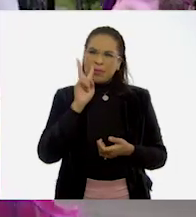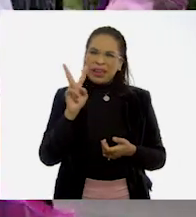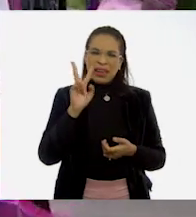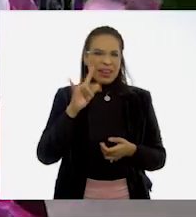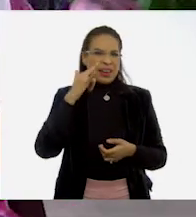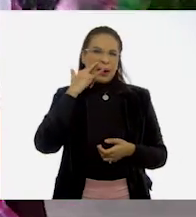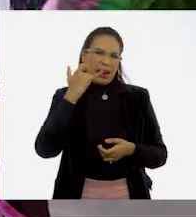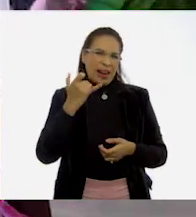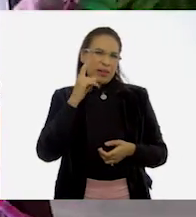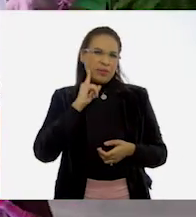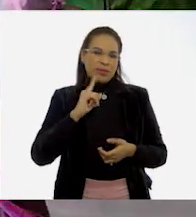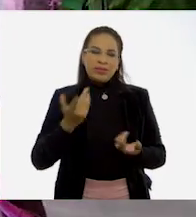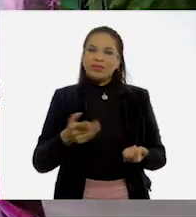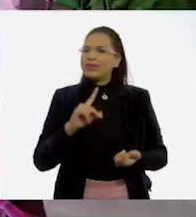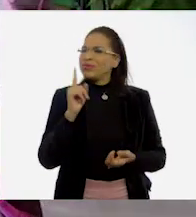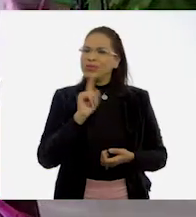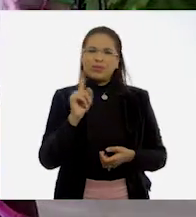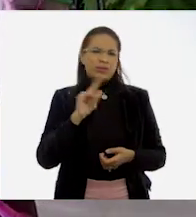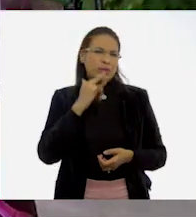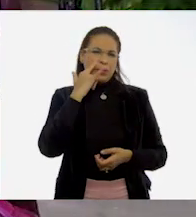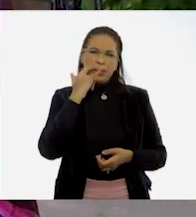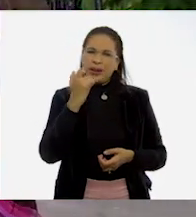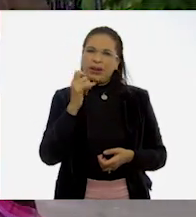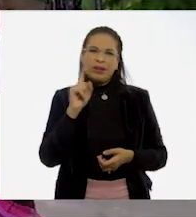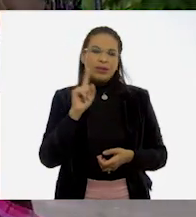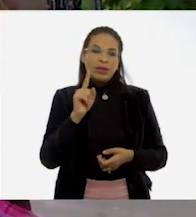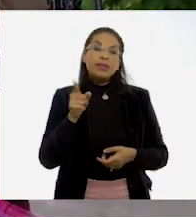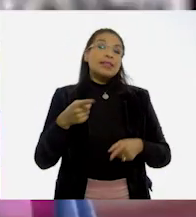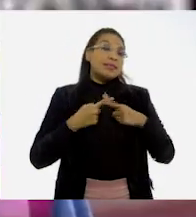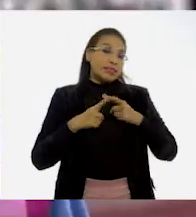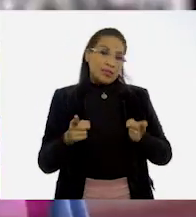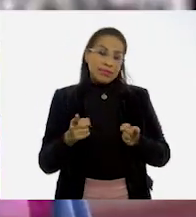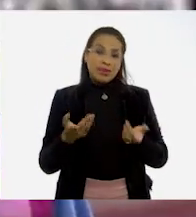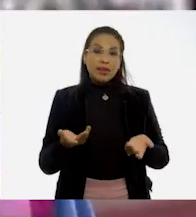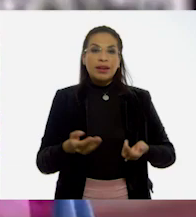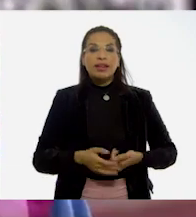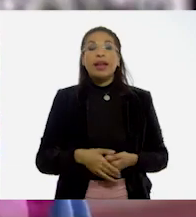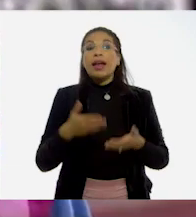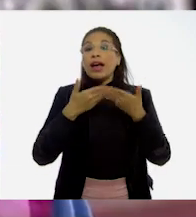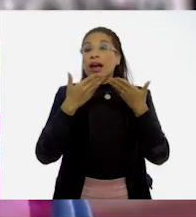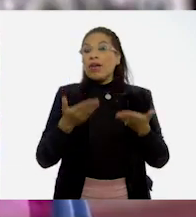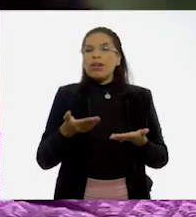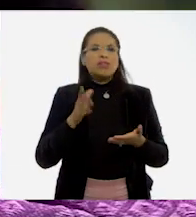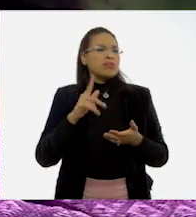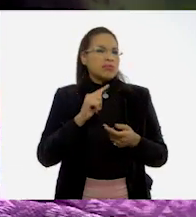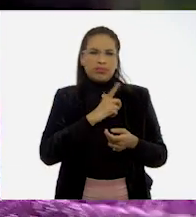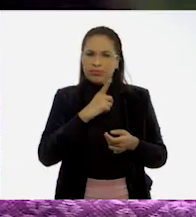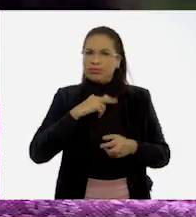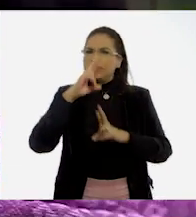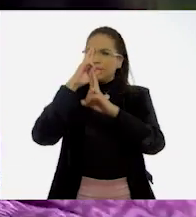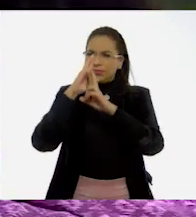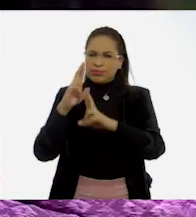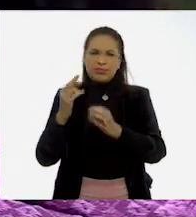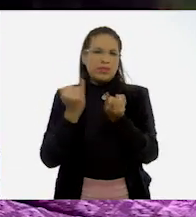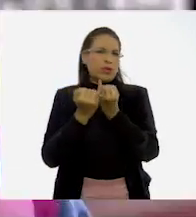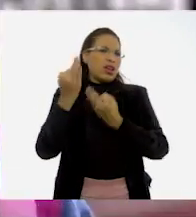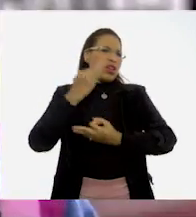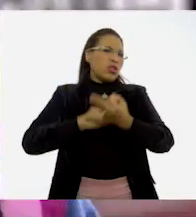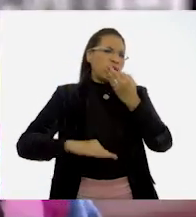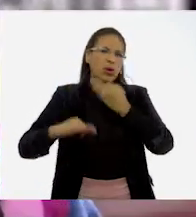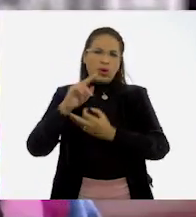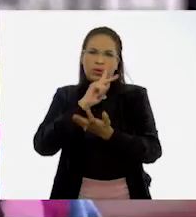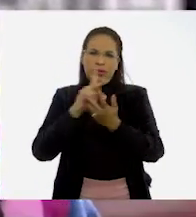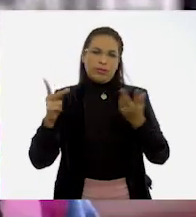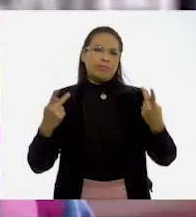rara. No, mi hija, no es rara. Es diferente. Aún así, debemos respetarla igual que a todos los demás.